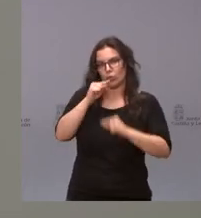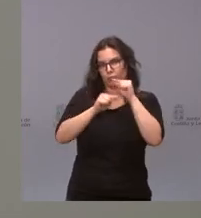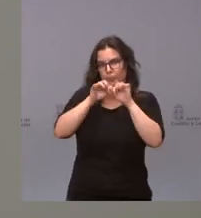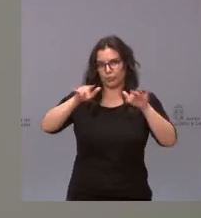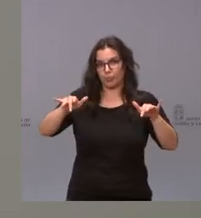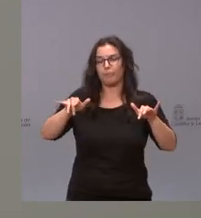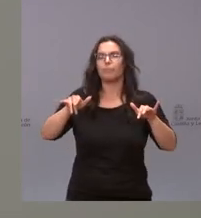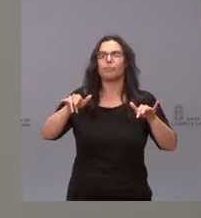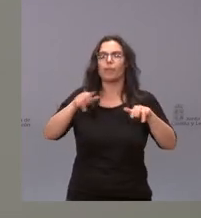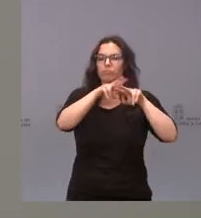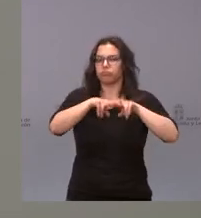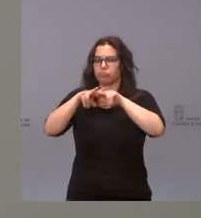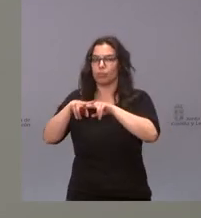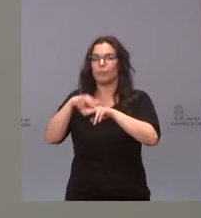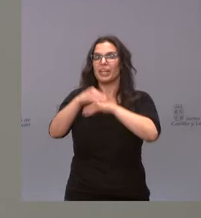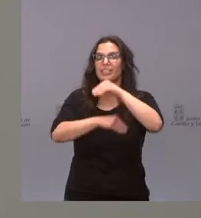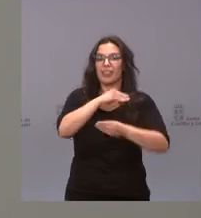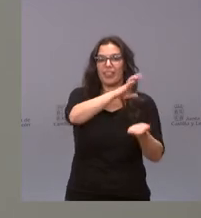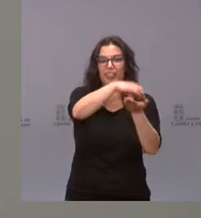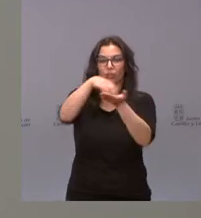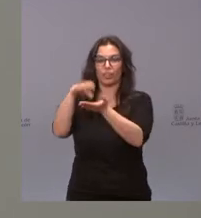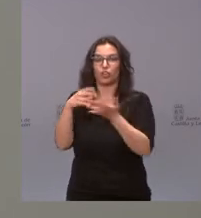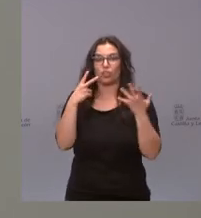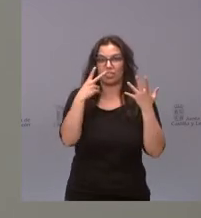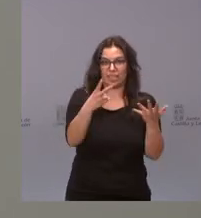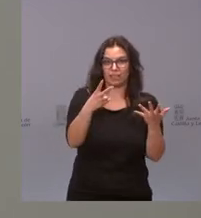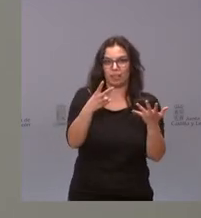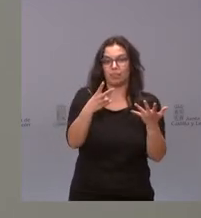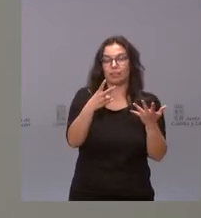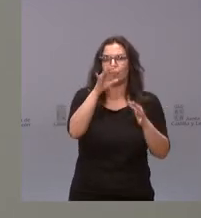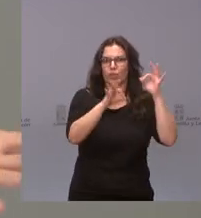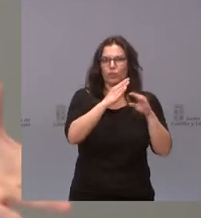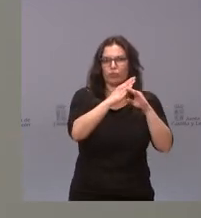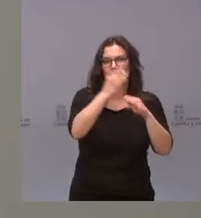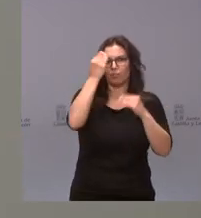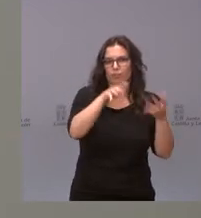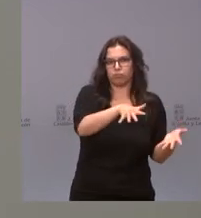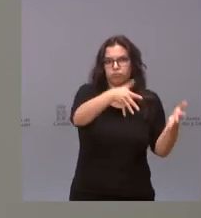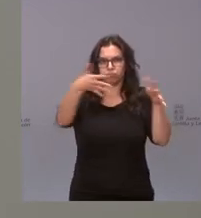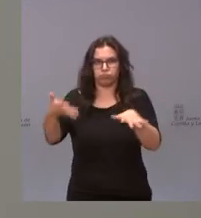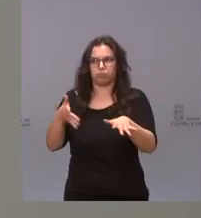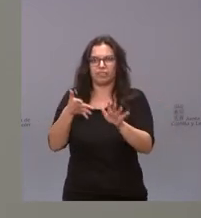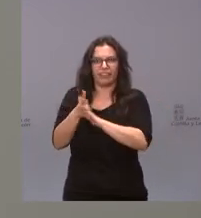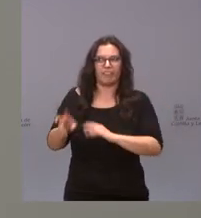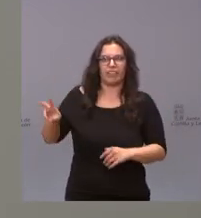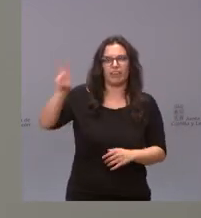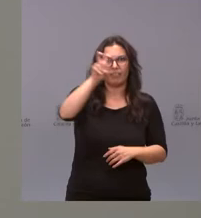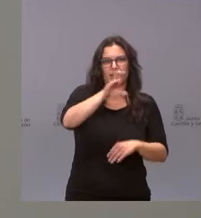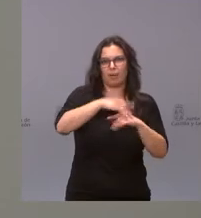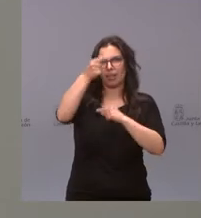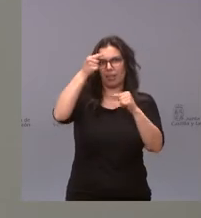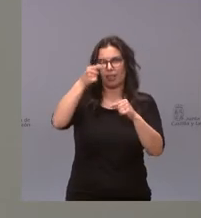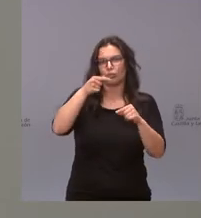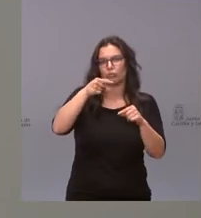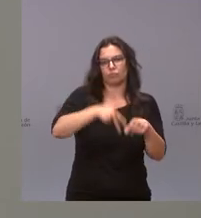estudio se realizó a siete centros. Entendemos que es extrapolable a todos los demás centros de la Gerencia de